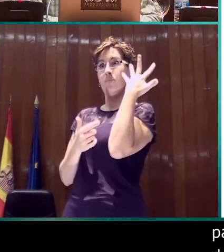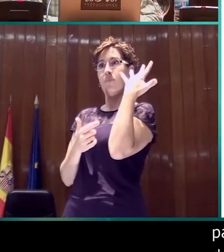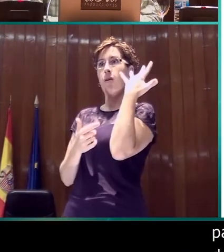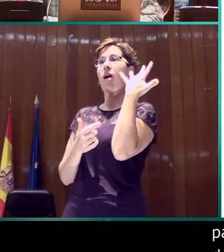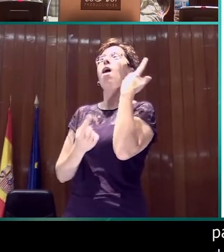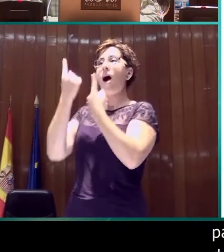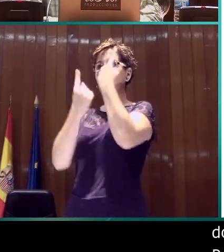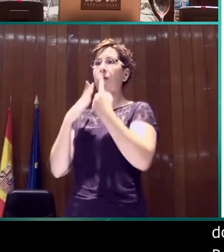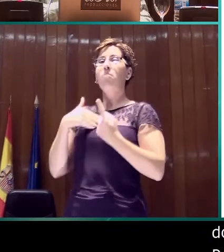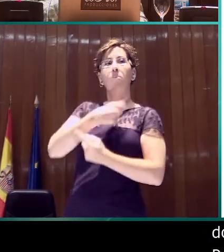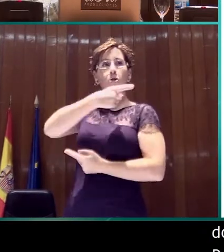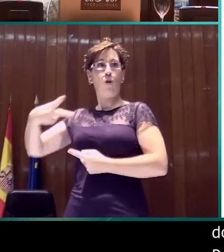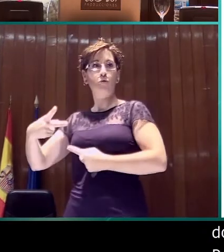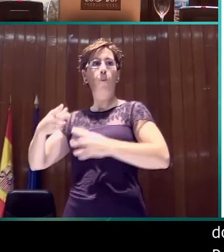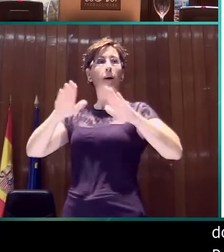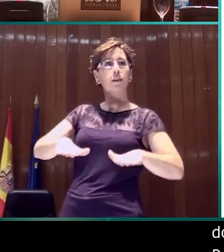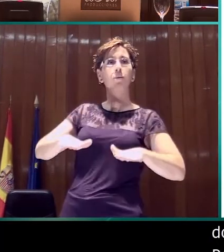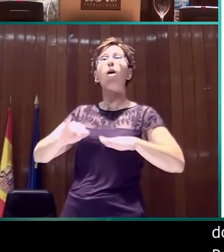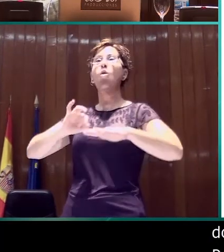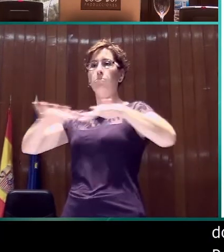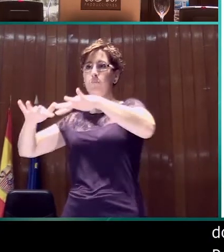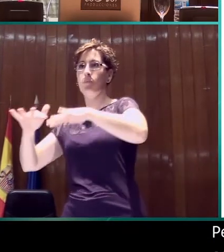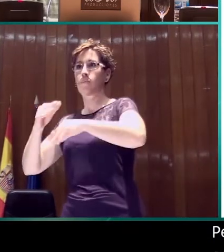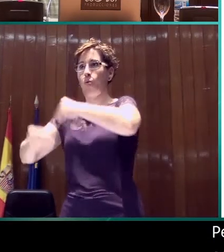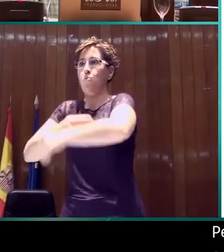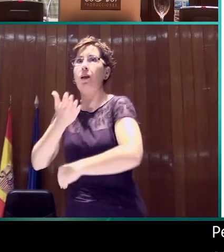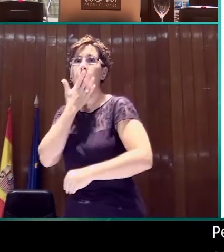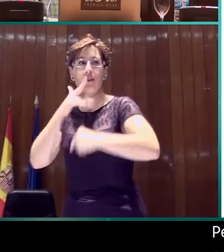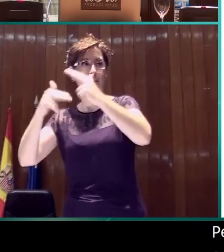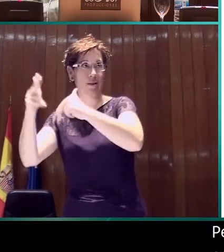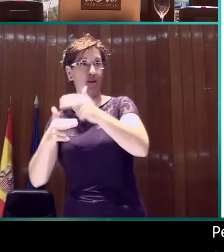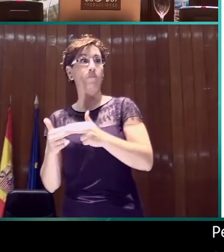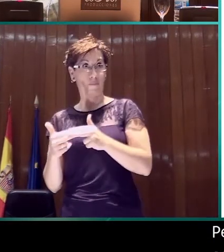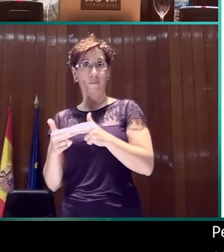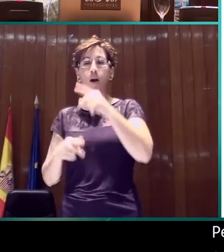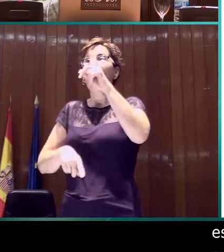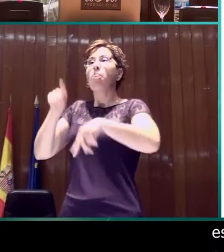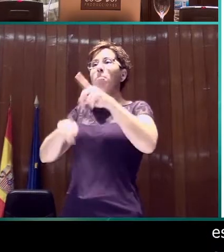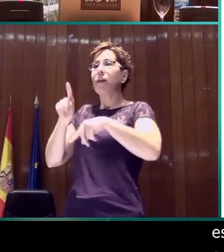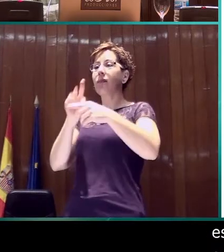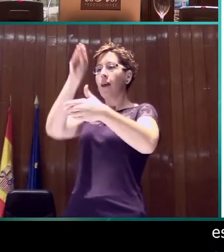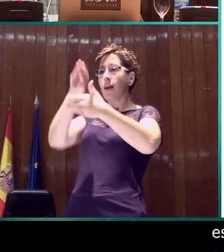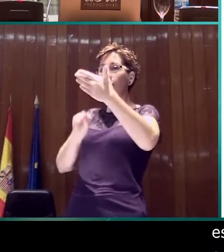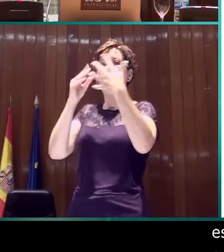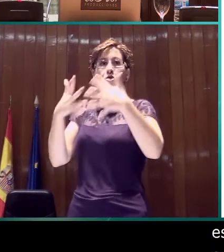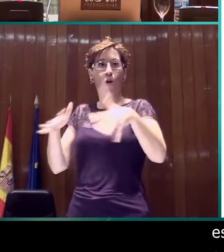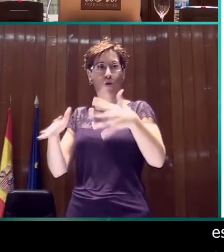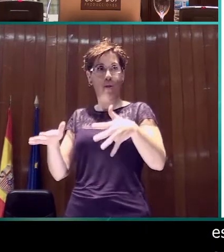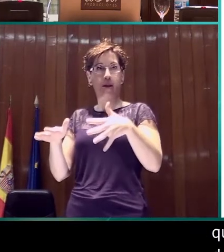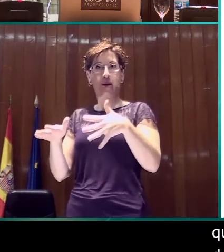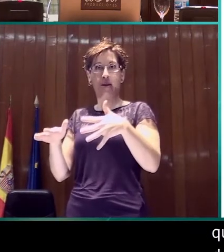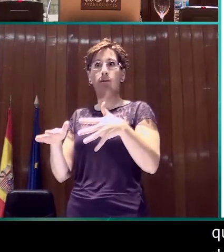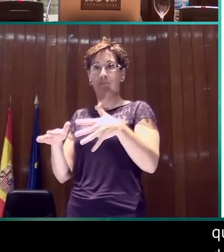activa, aunque durante el tiempo que signa la boya lista es mano activa, pero se mantiene normalmente